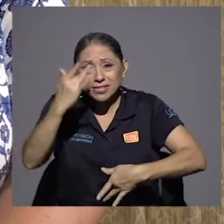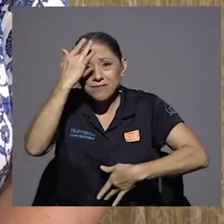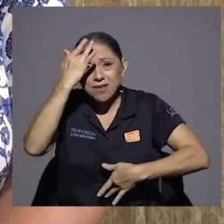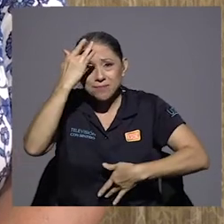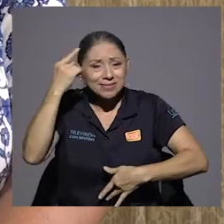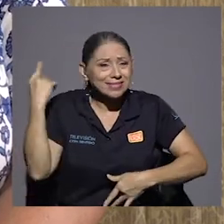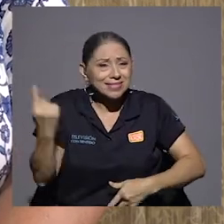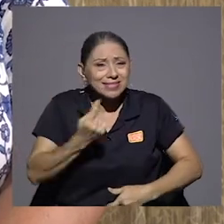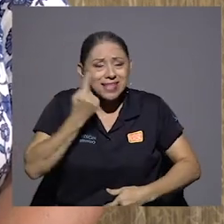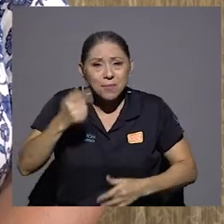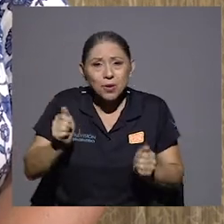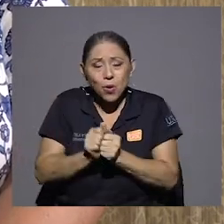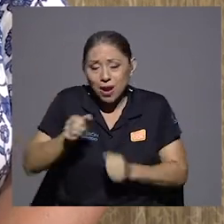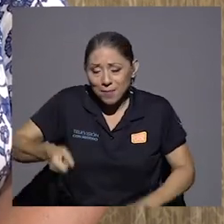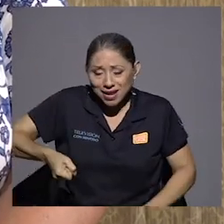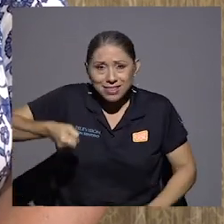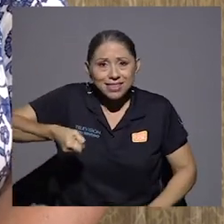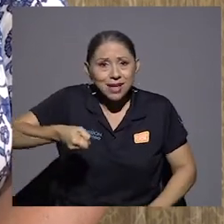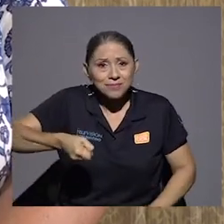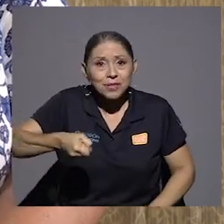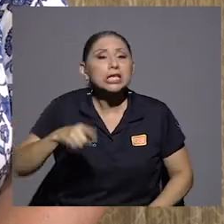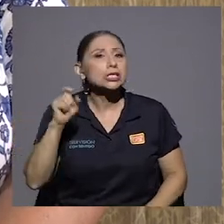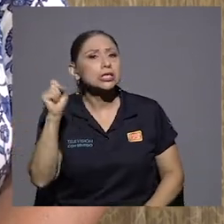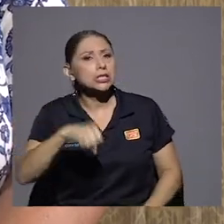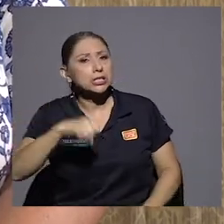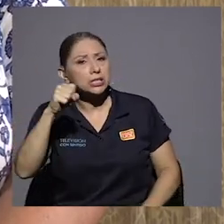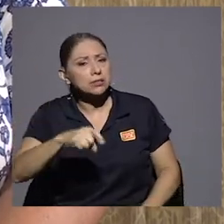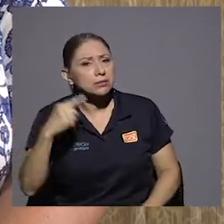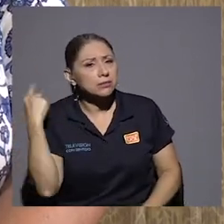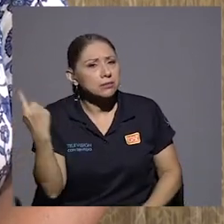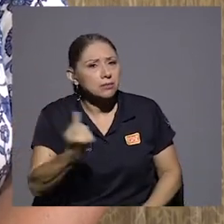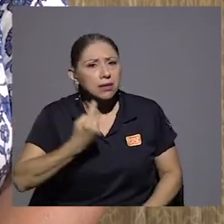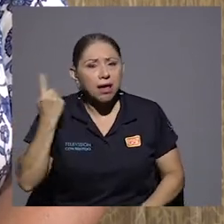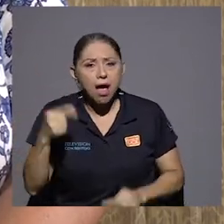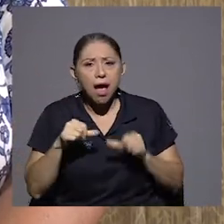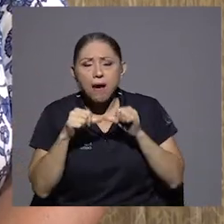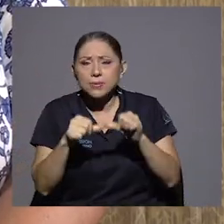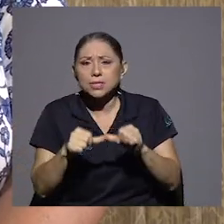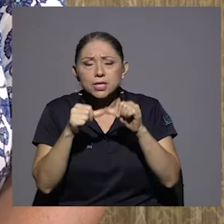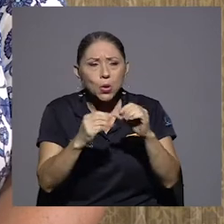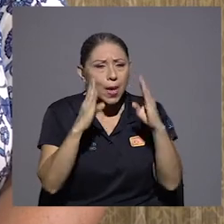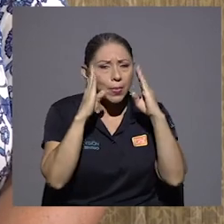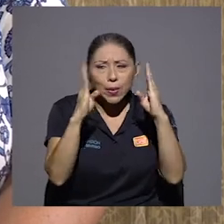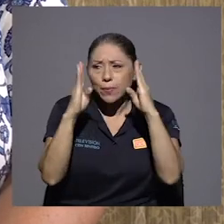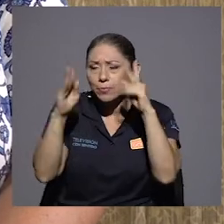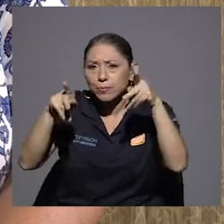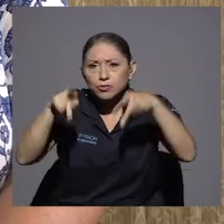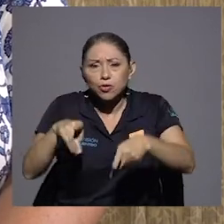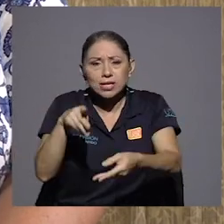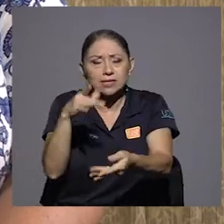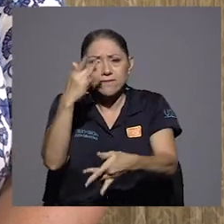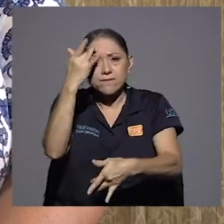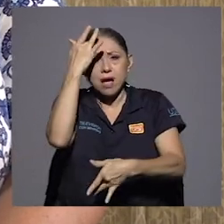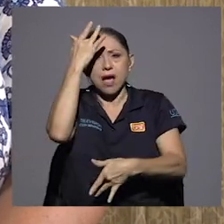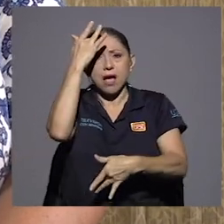Totalmente. Él siempre siguió atendiendo, siempre siguió atendiendo y obviamente la gente que llegaba a mi casa era sin cobrar,